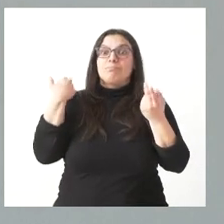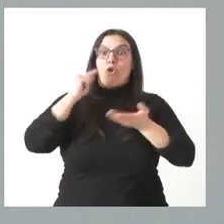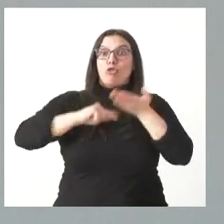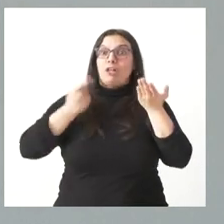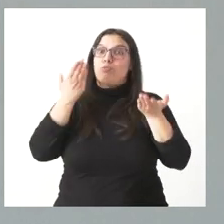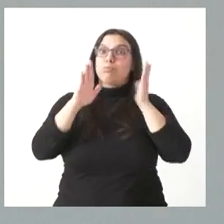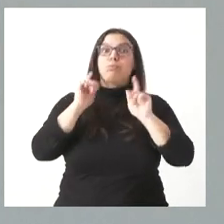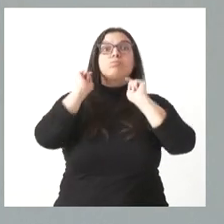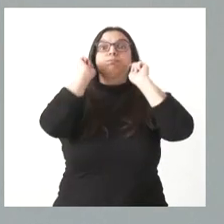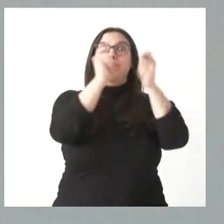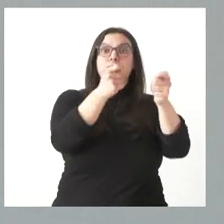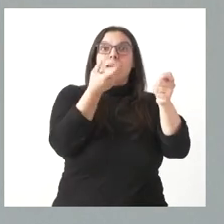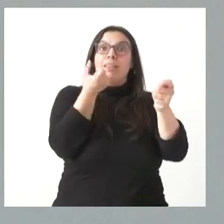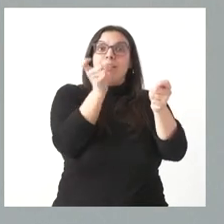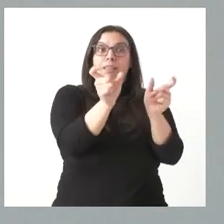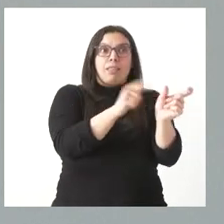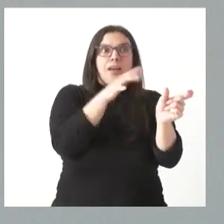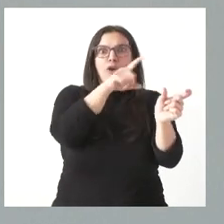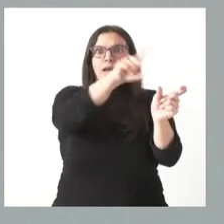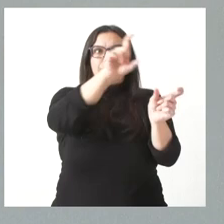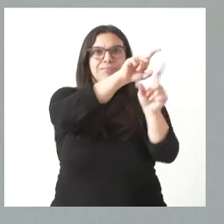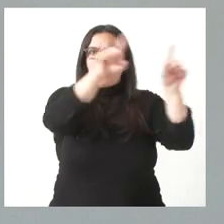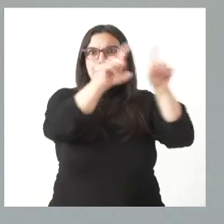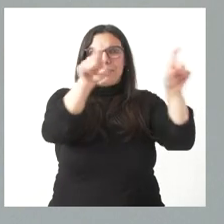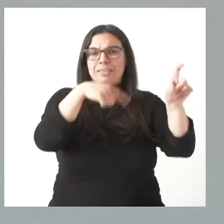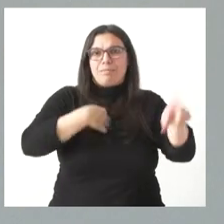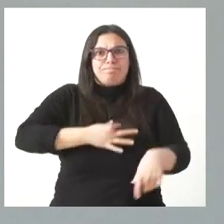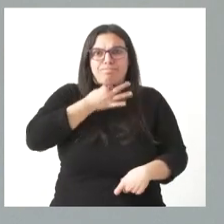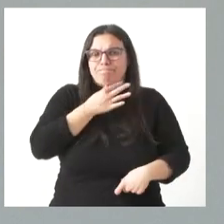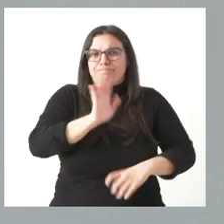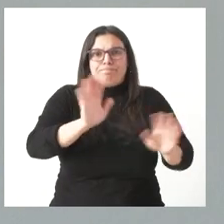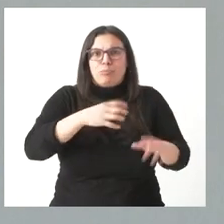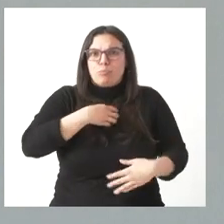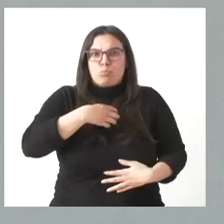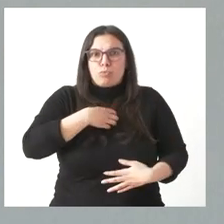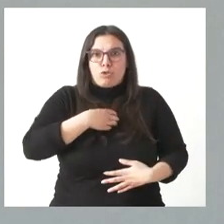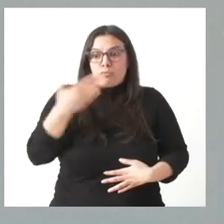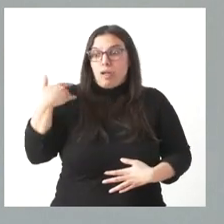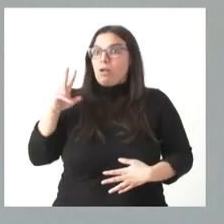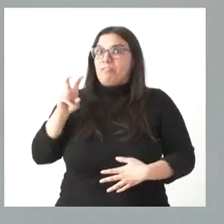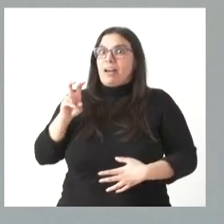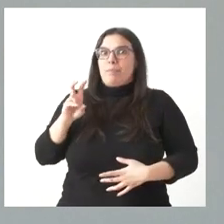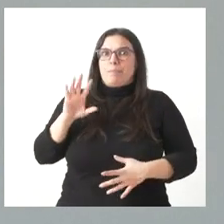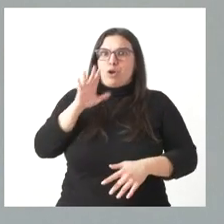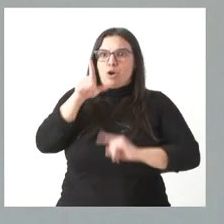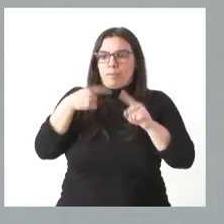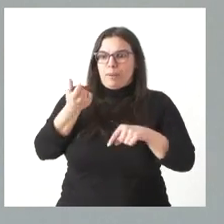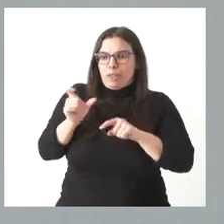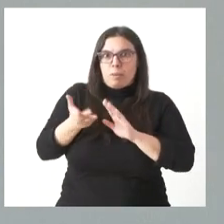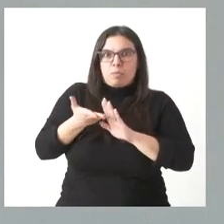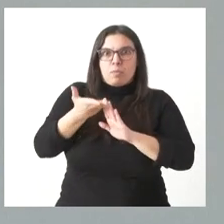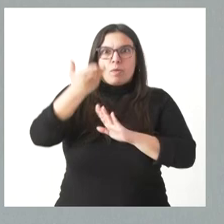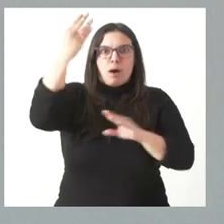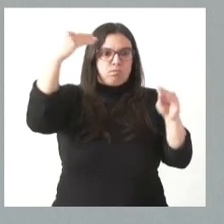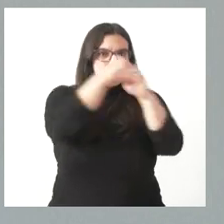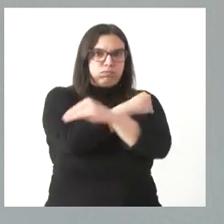han llevado a cabo por un importe, pues no pueden culminar en el sentido que inicialmente se preveyó por la existencia de una